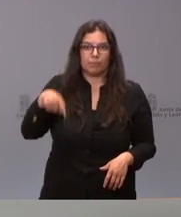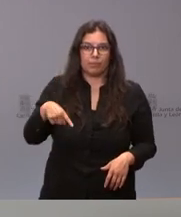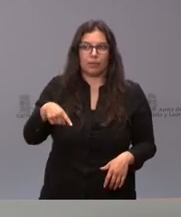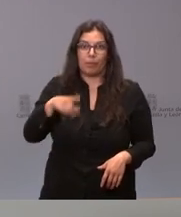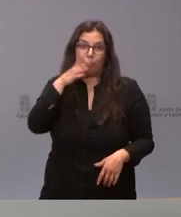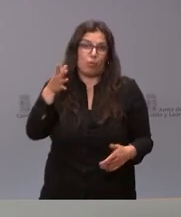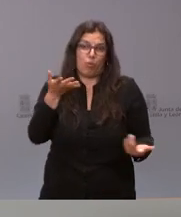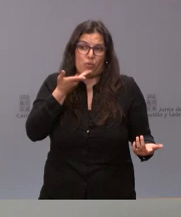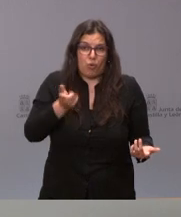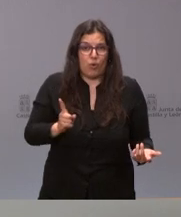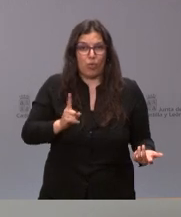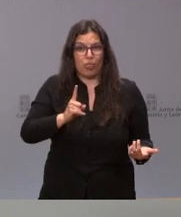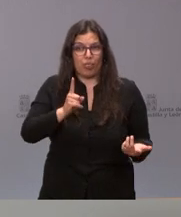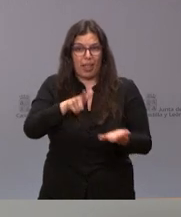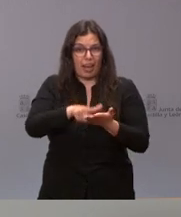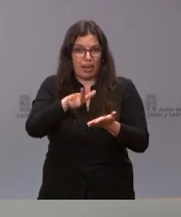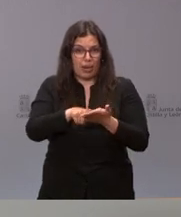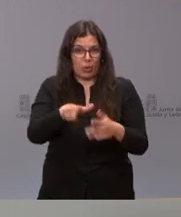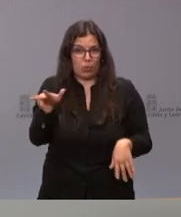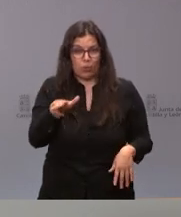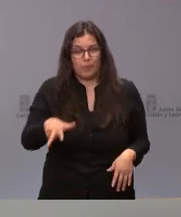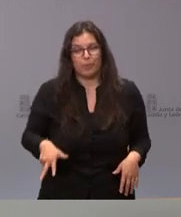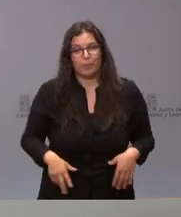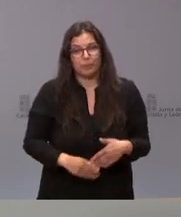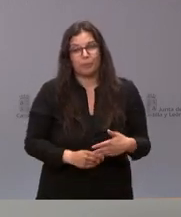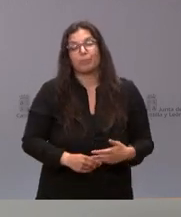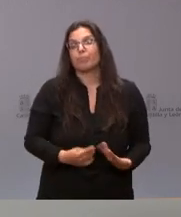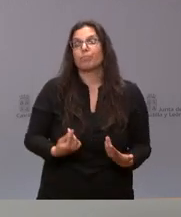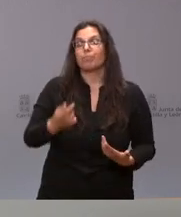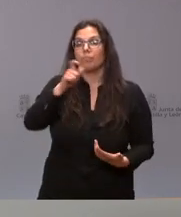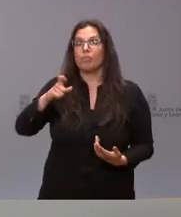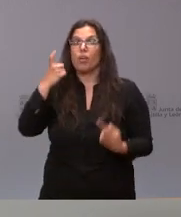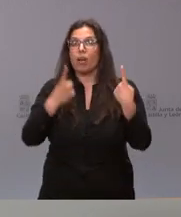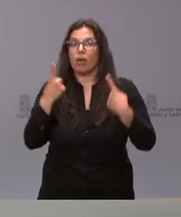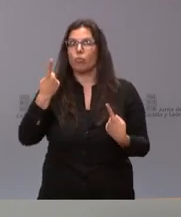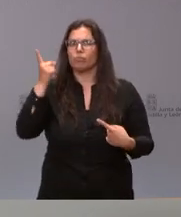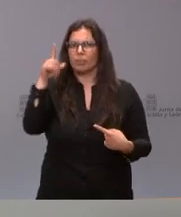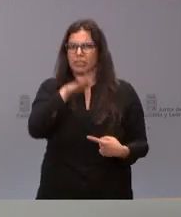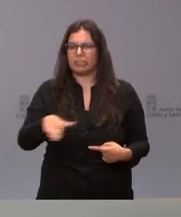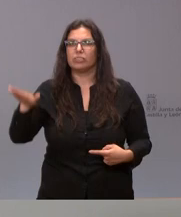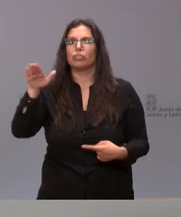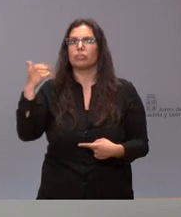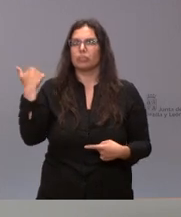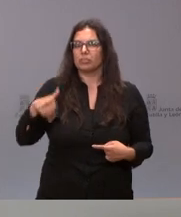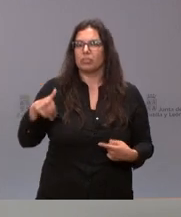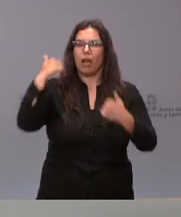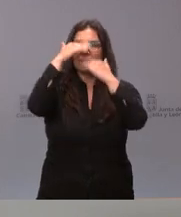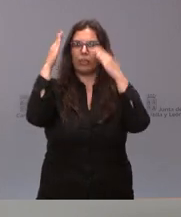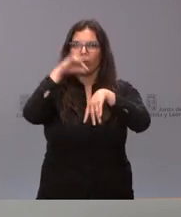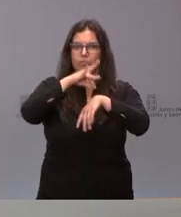desconocimiento de nuestro idioma. Son ya algunas de las personas, incluidas menores, que han sido tratados en los centros